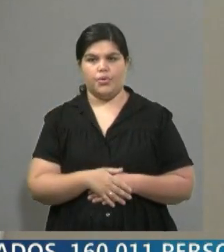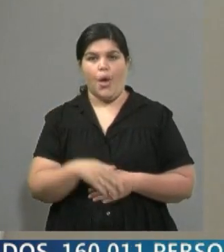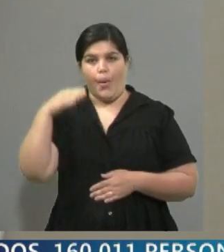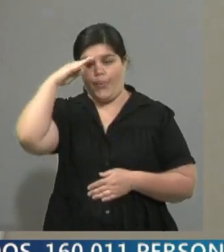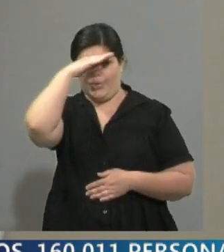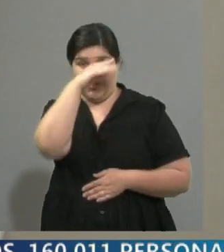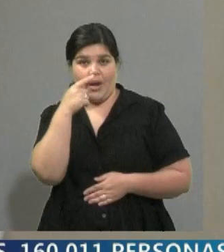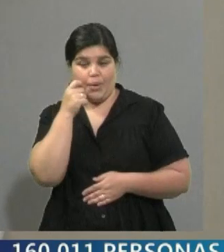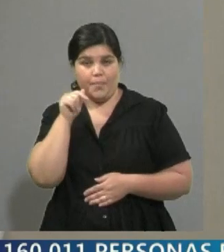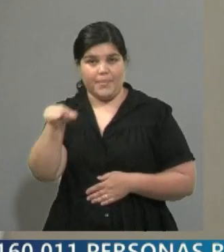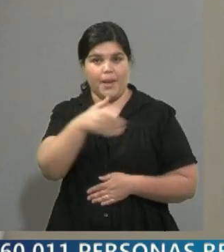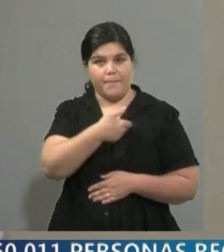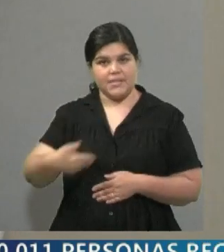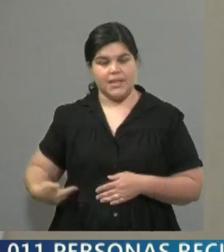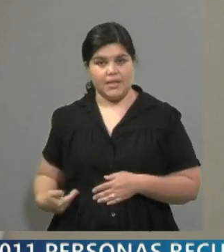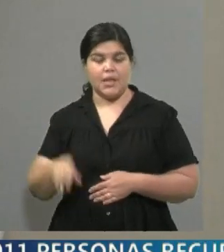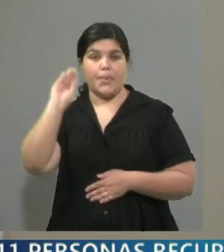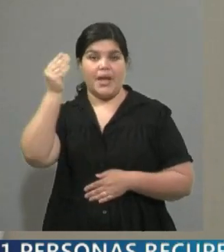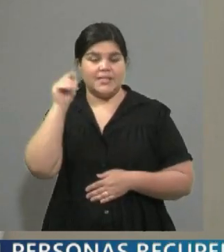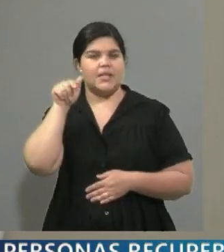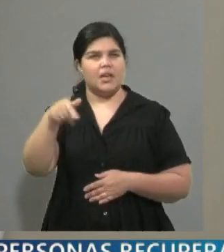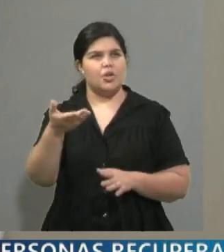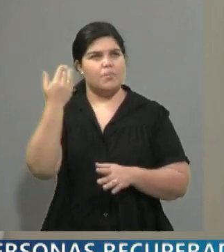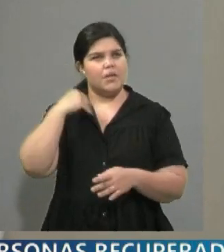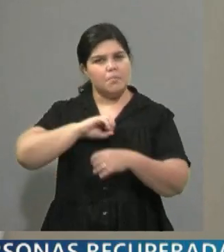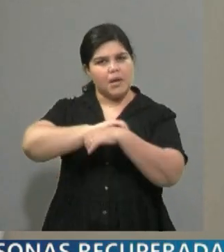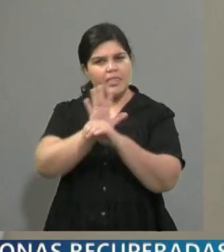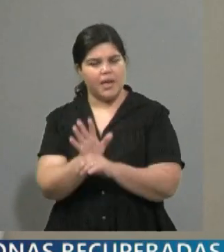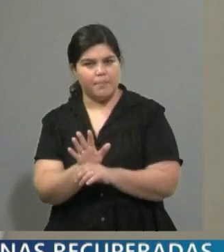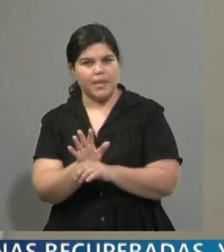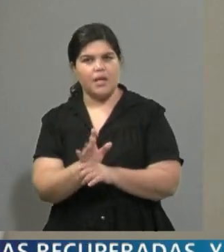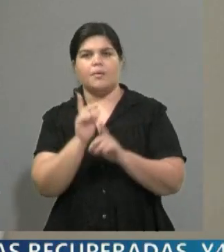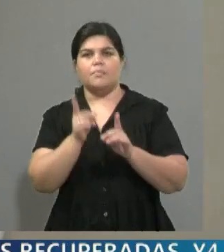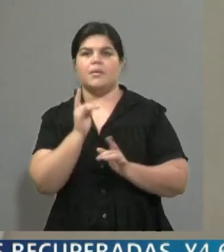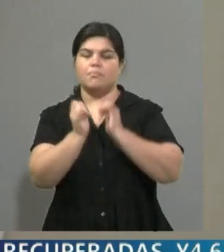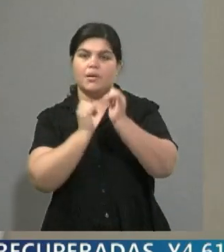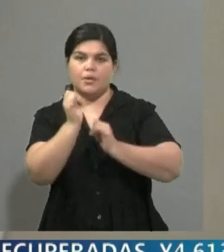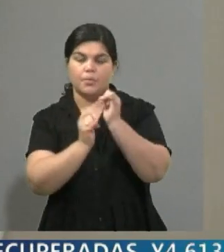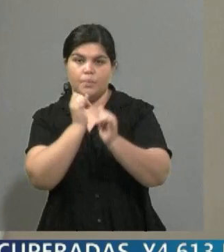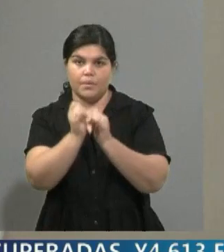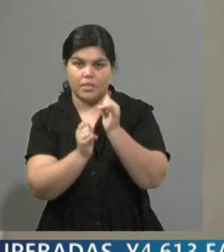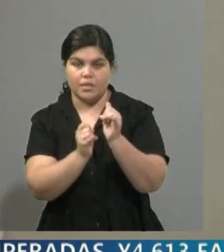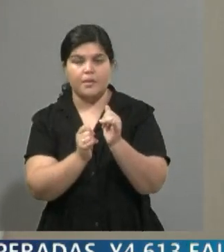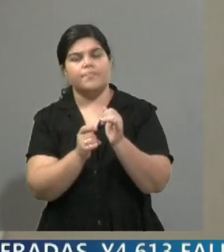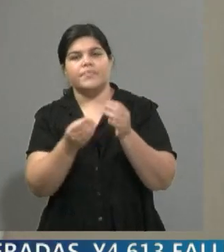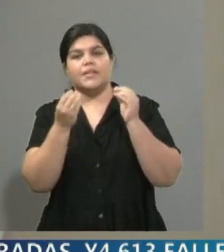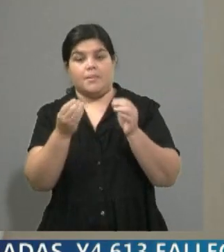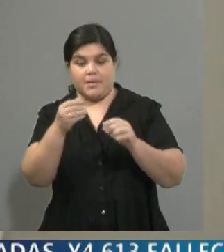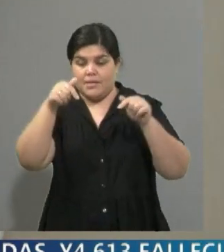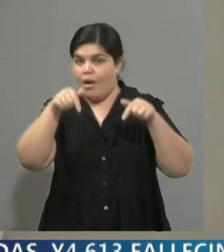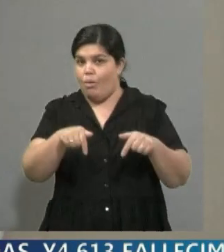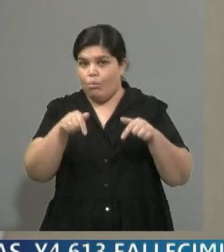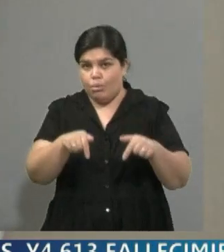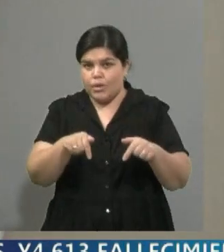Bolsonaro por cómo interpretó la pandemia en un primer momento, por cómo la minimizó y cómo incluso hoy en día y también cuando